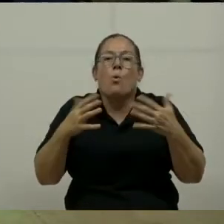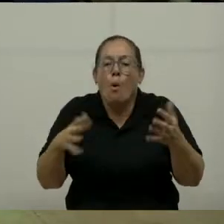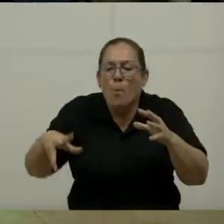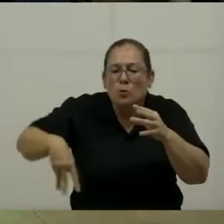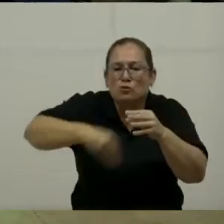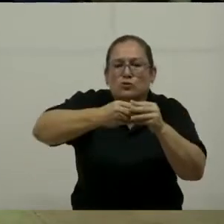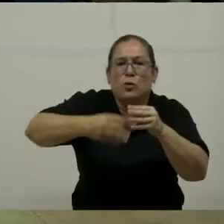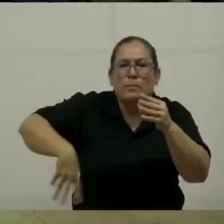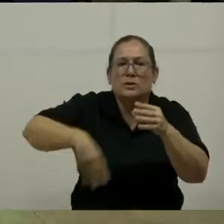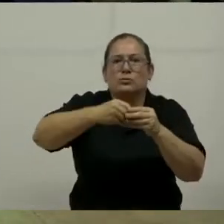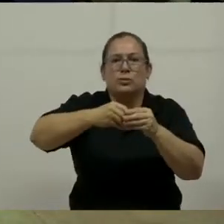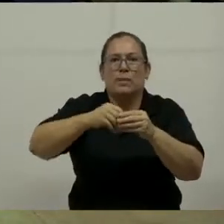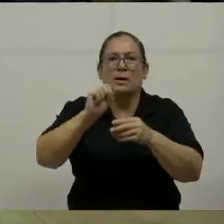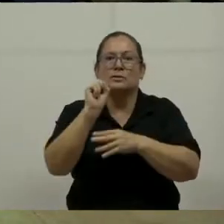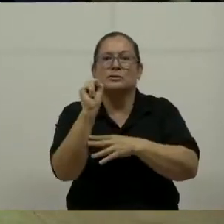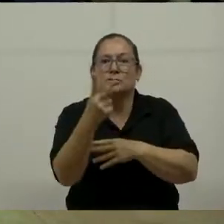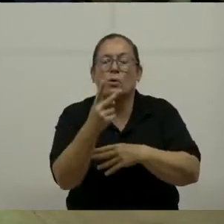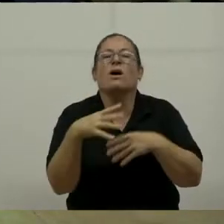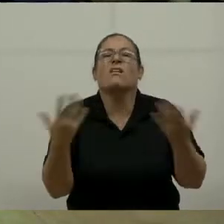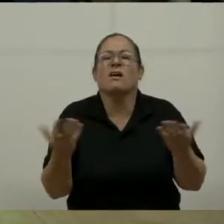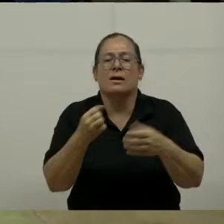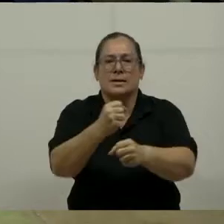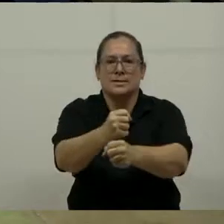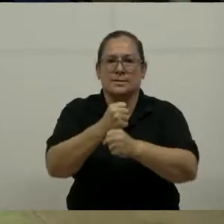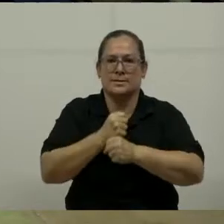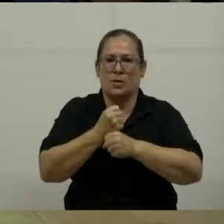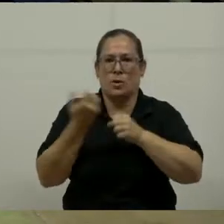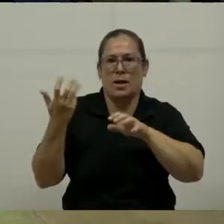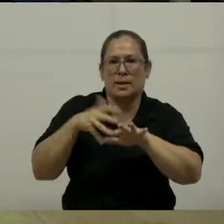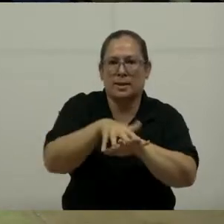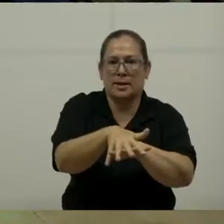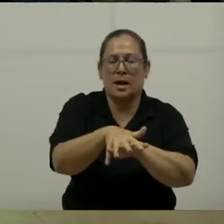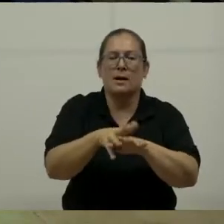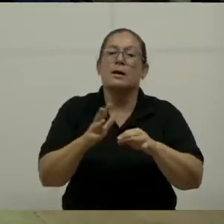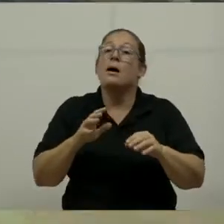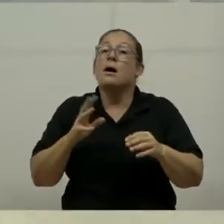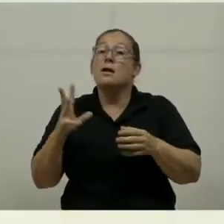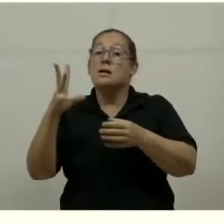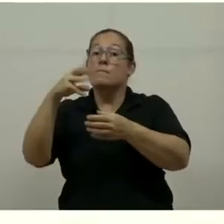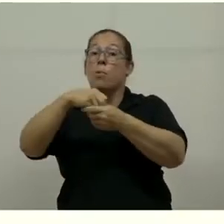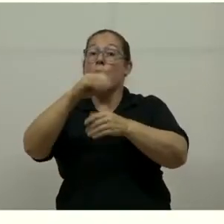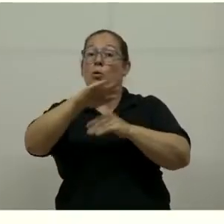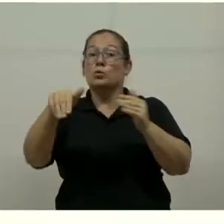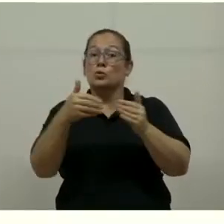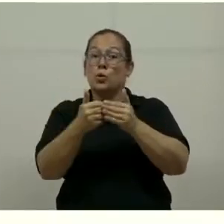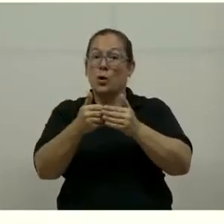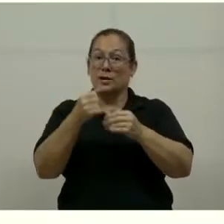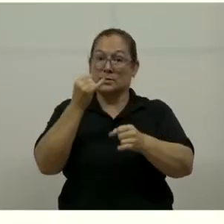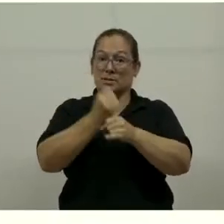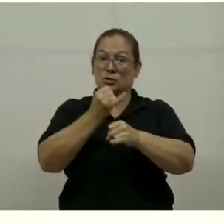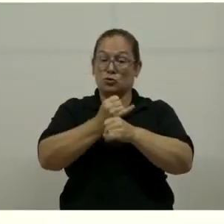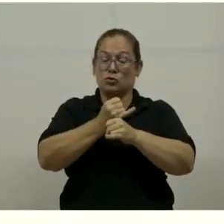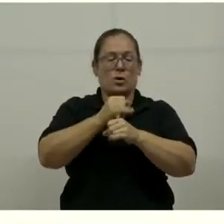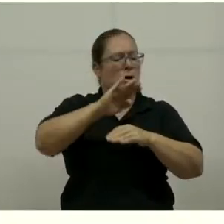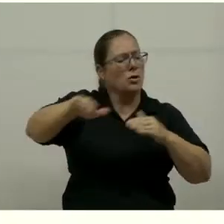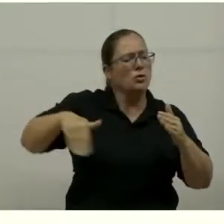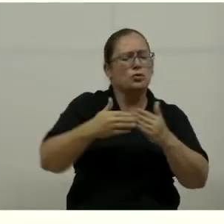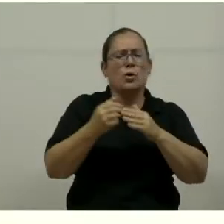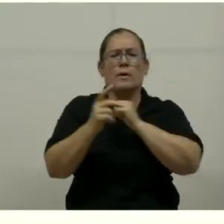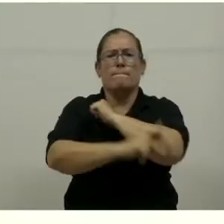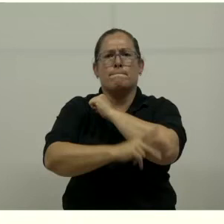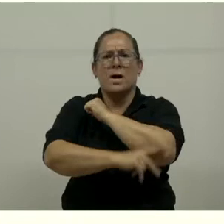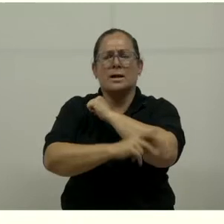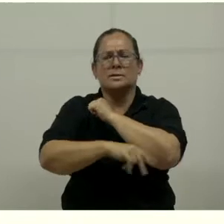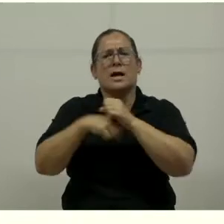La segunda estrategia tiene que ver con seguridad integral. Es algo que involucra a todas las instituciones y a todo el país. Y por eso es que hablamos de un plan